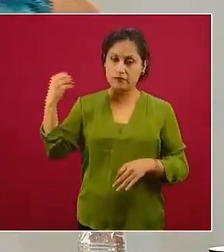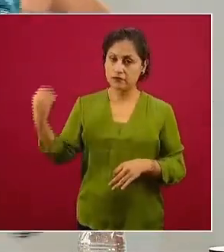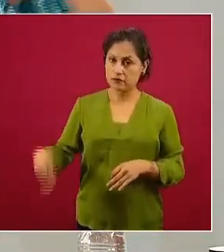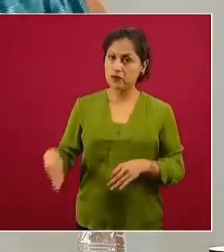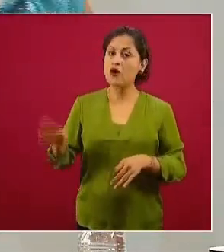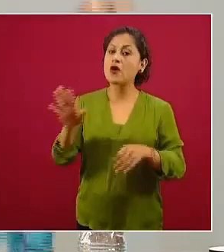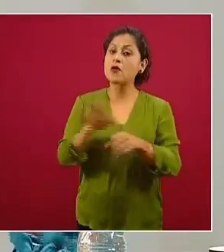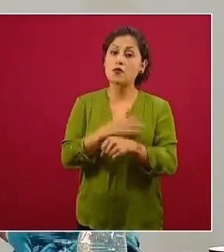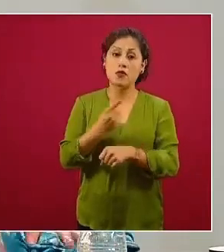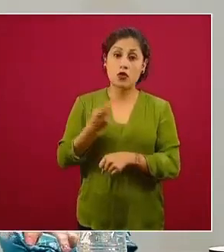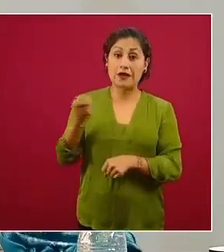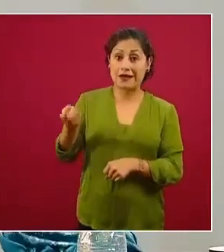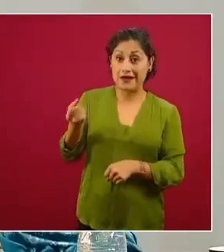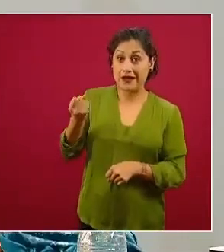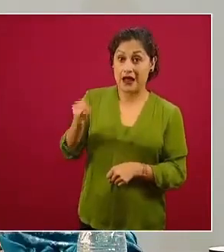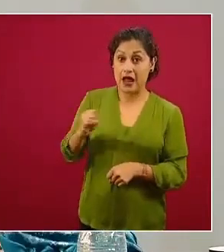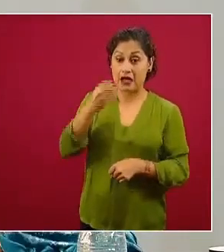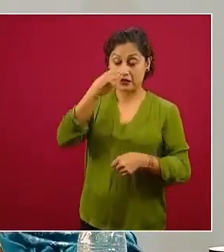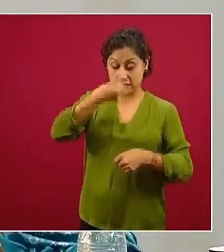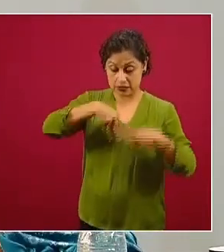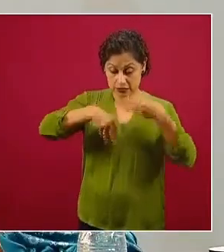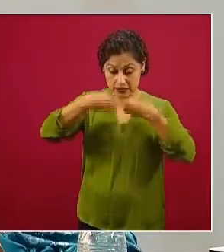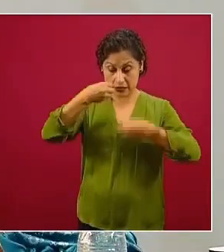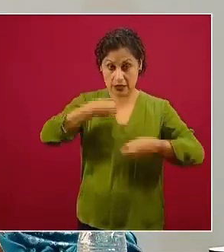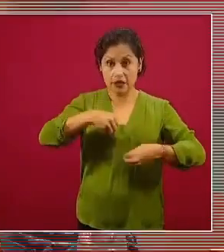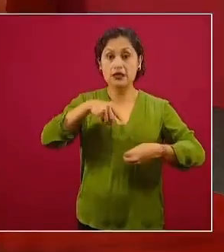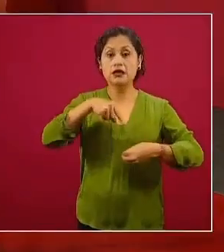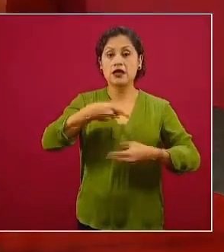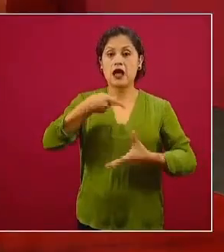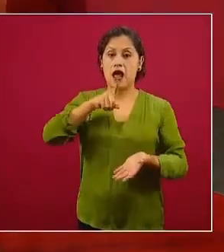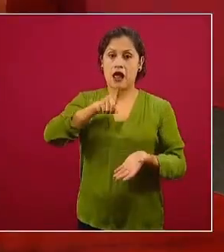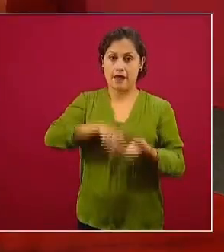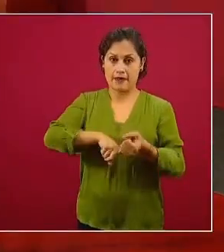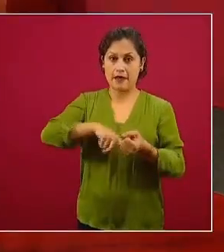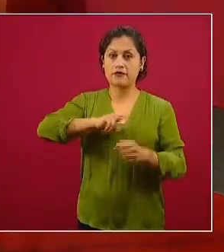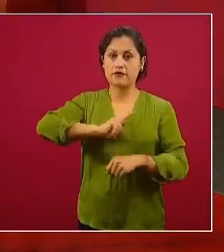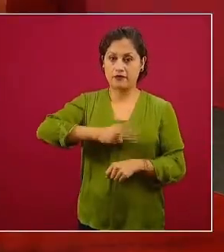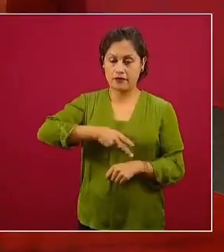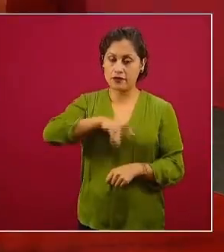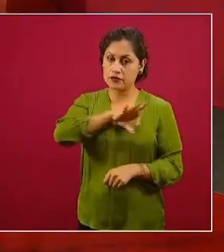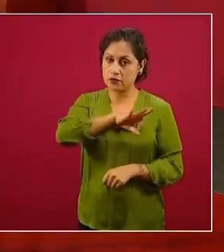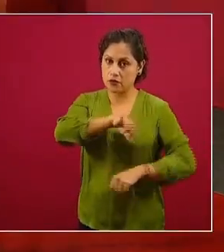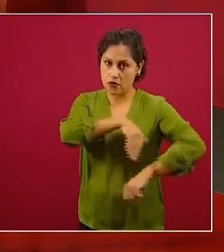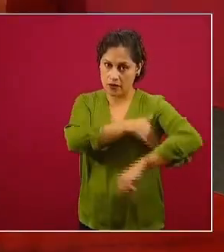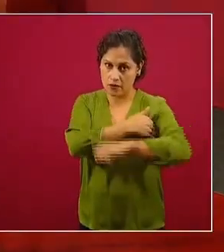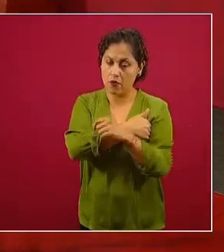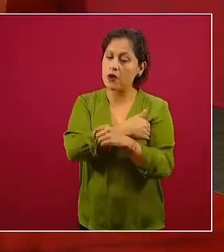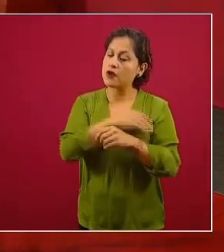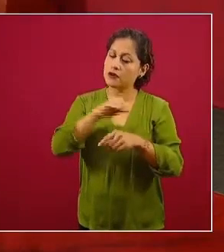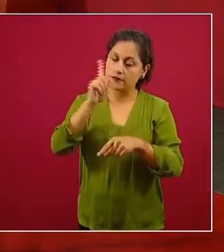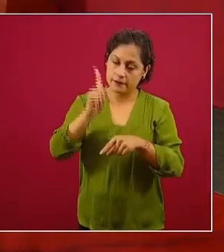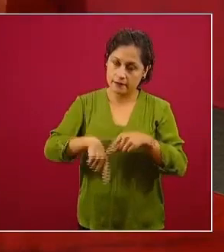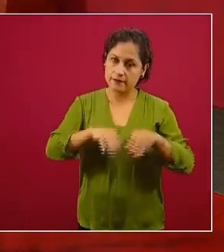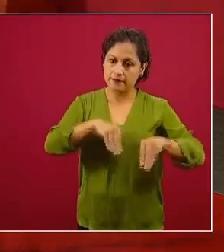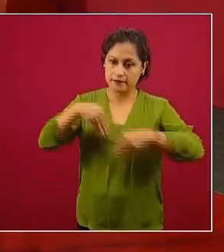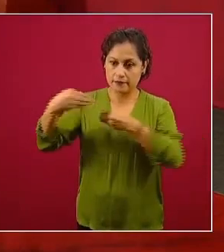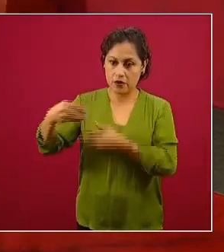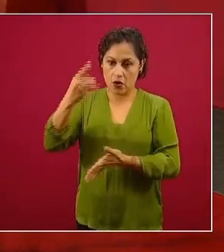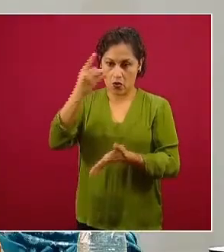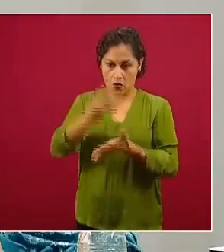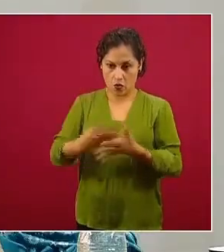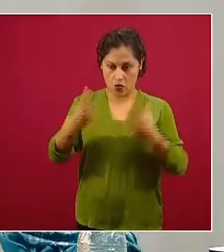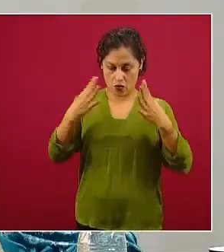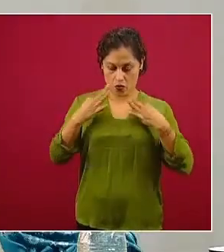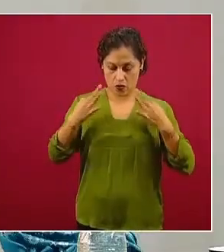porque estas pueden generar un nido de infección. Estamos utilizando únicamente nuestra camisa blanca